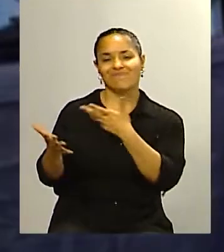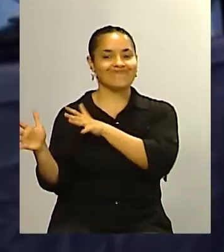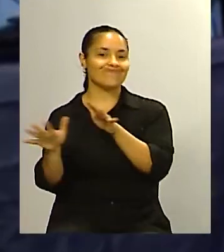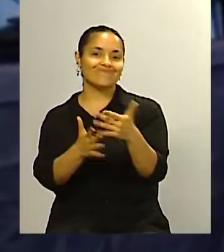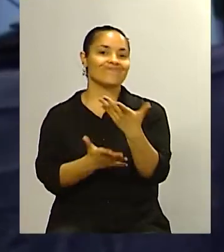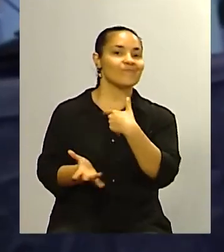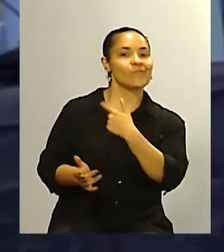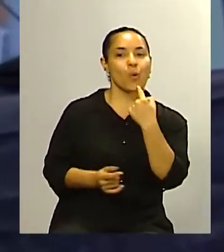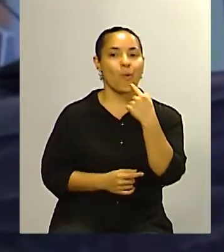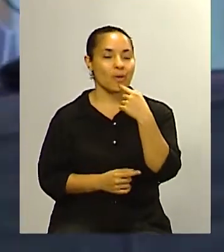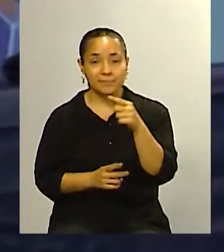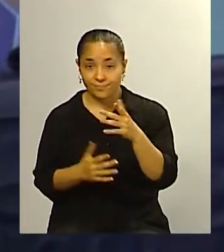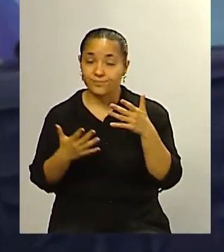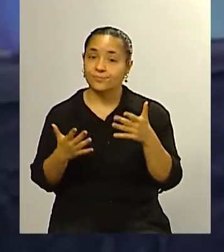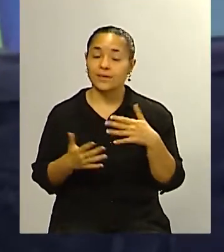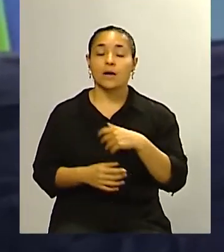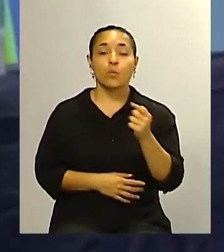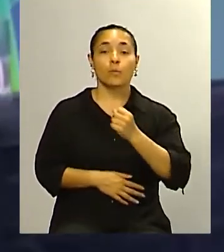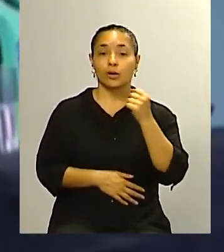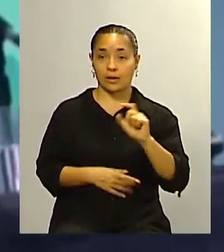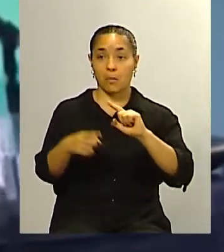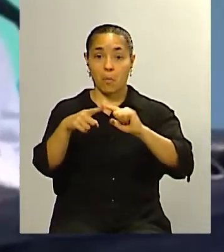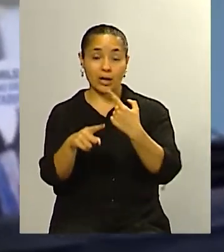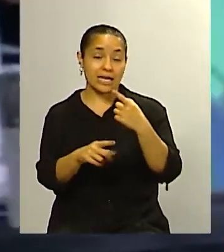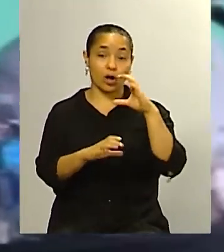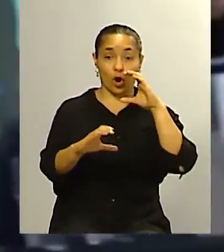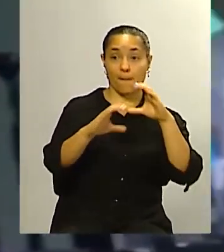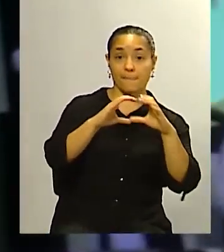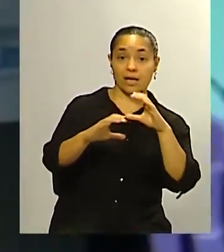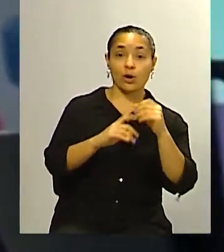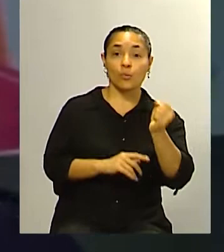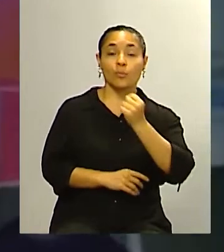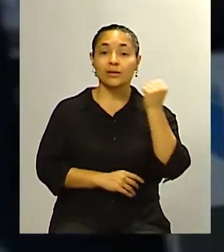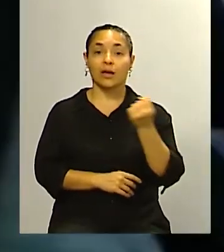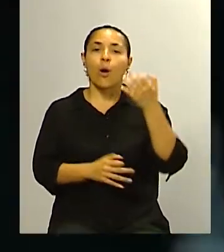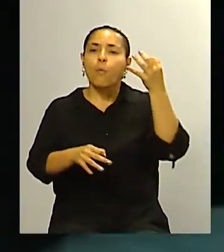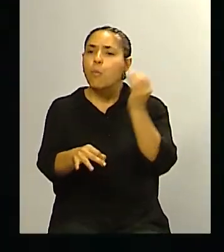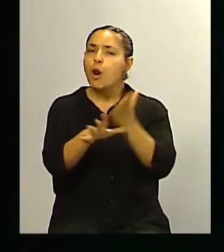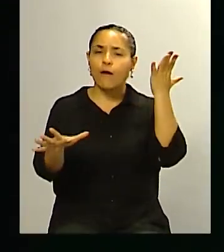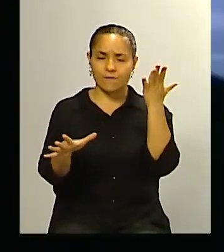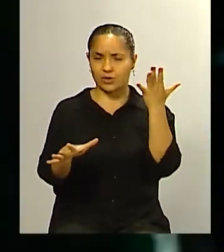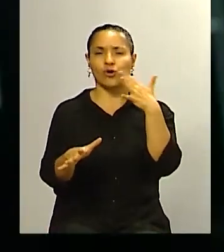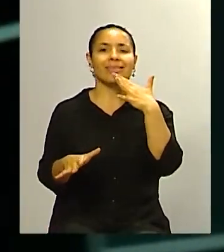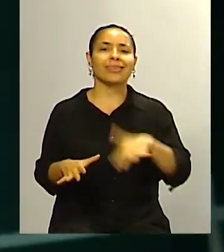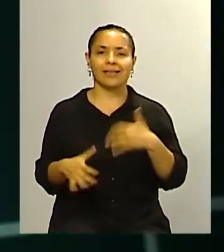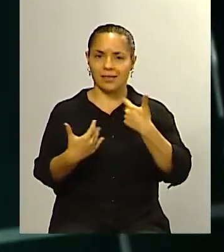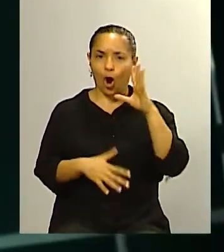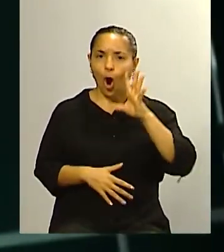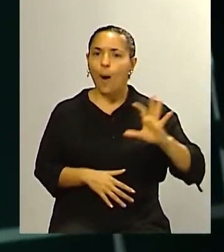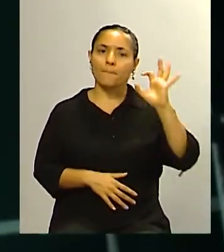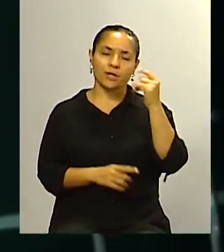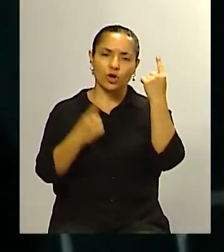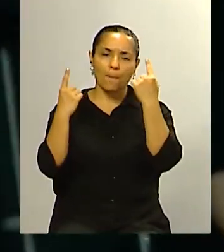hay que empezar a tener desde parte de la dirigencia y de los medios una lectura mucho más profesional de estos estudios de opinión pública